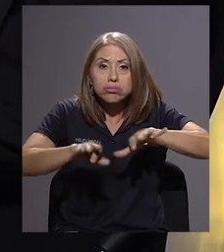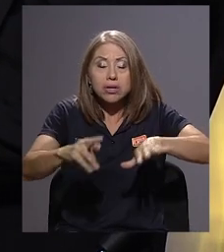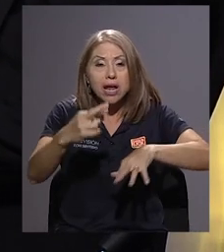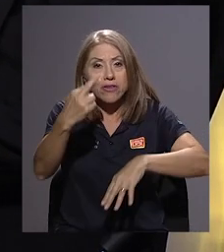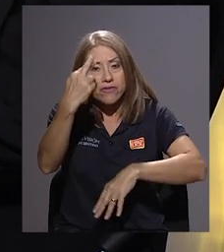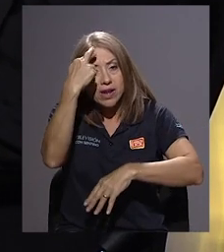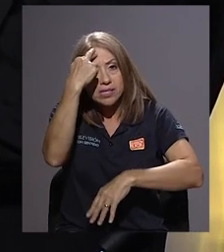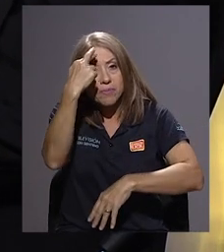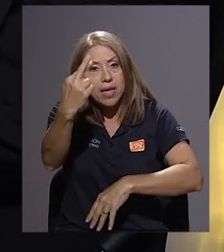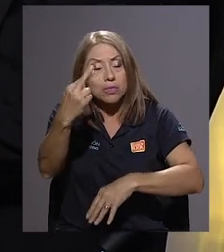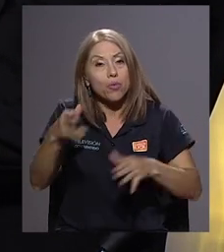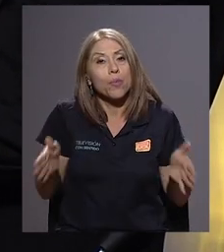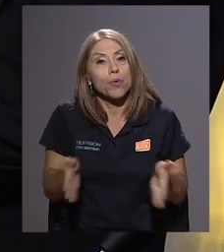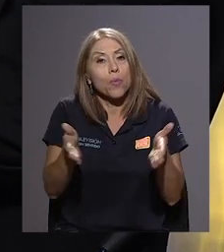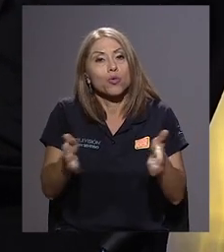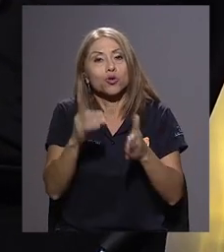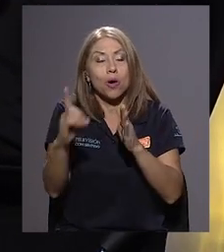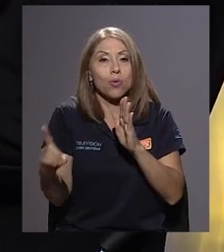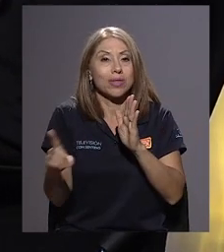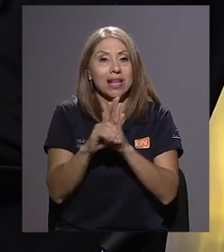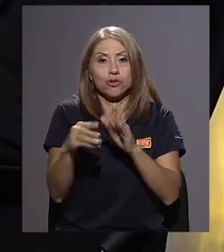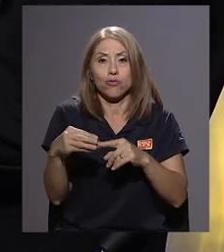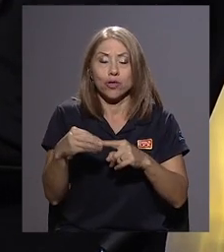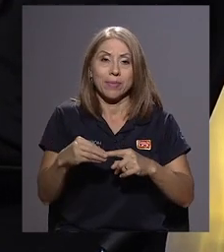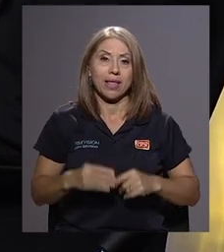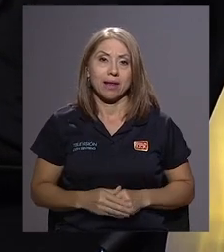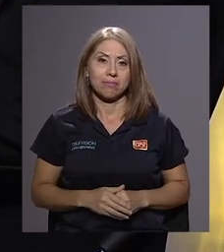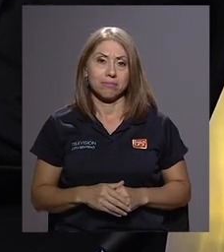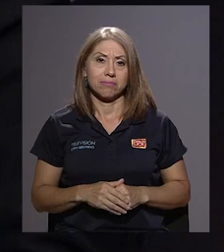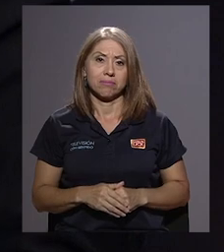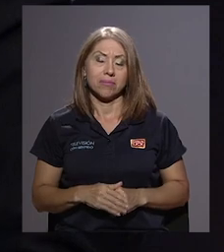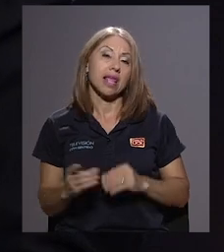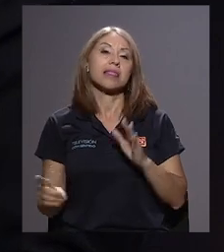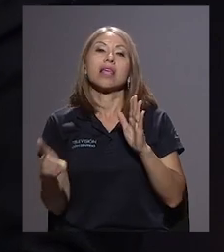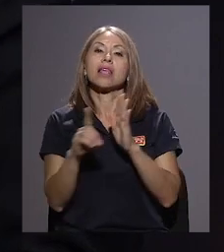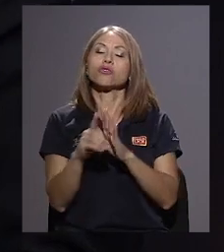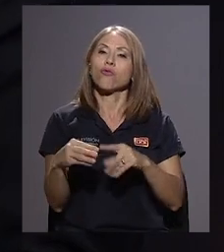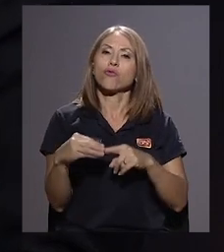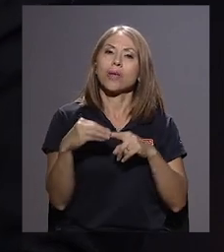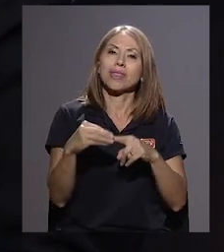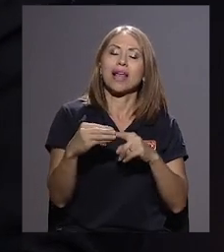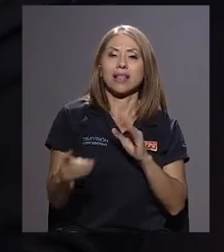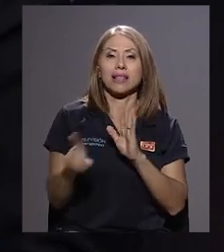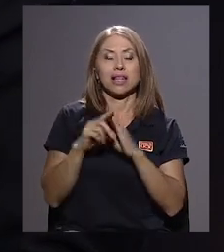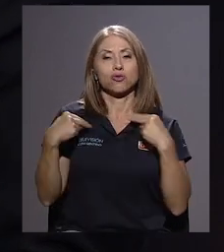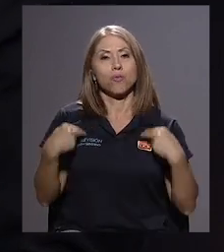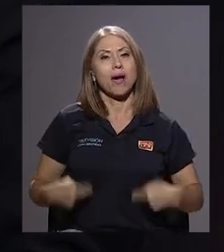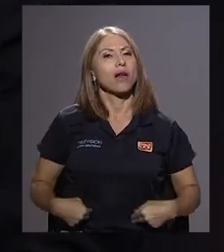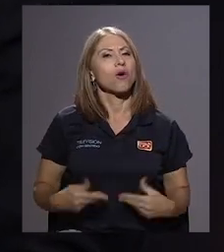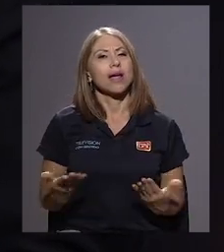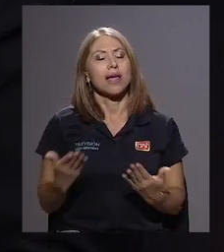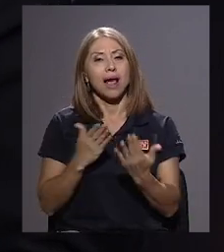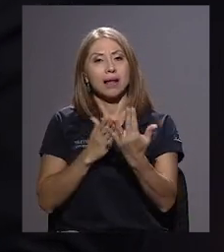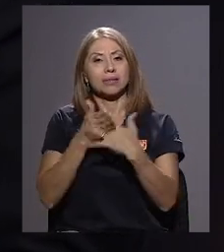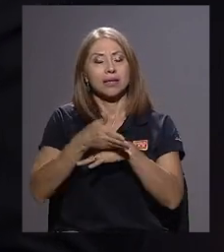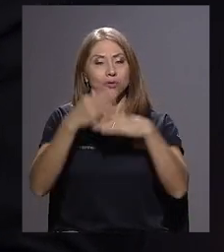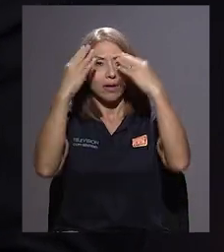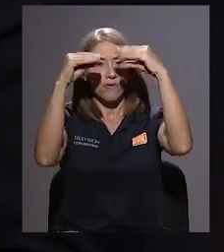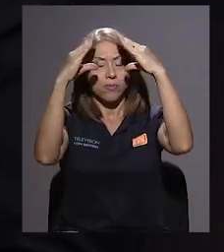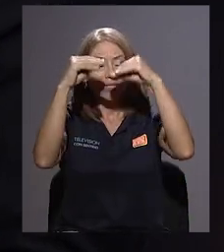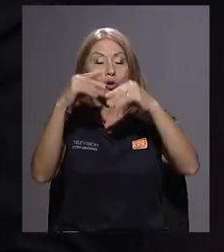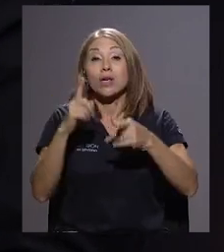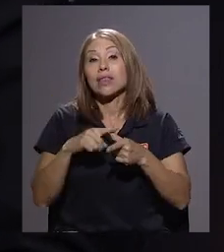respeto y esa promoción a un derecho fundamental. ¿Verdad? El derecho fundamental y el derecho humano al acceso a la información.